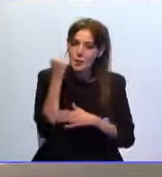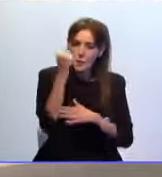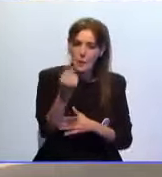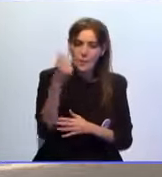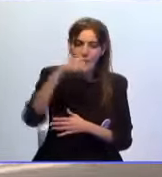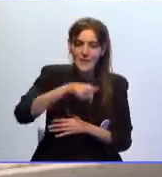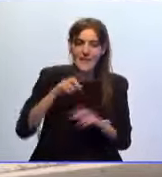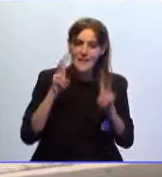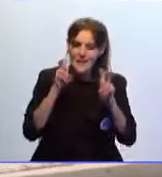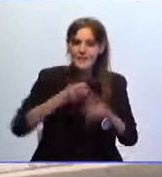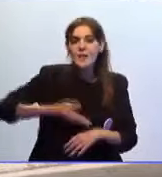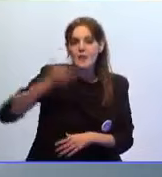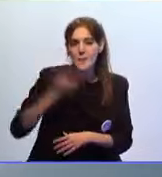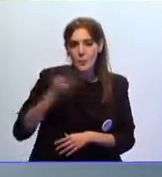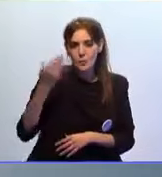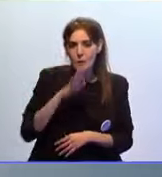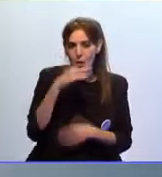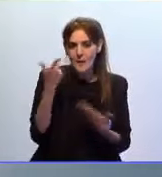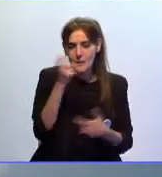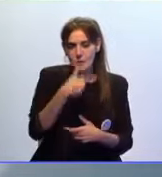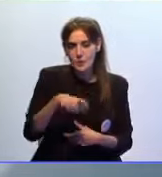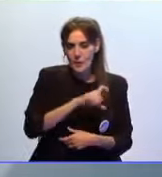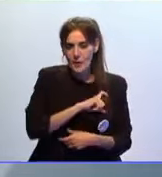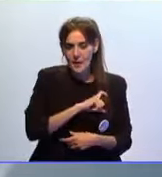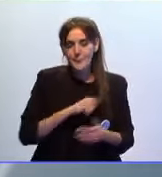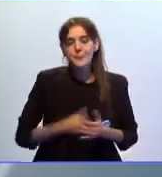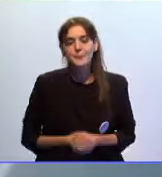esta iniciativa tan relevante para estos agentes.